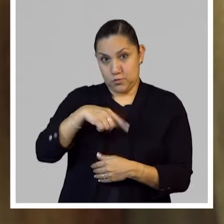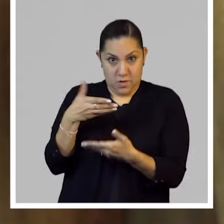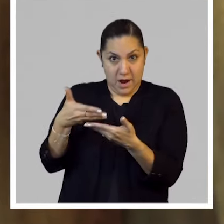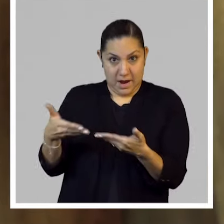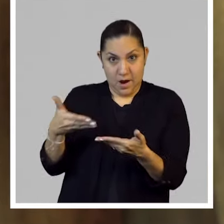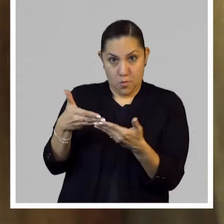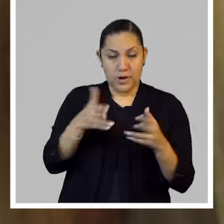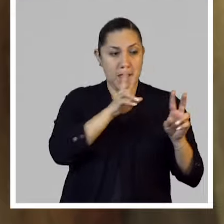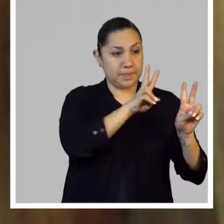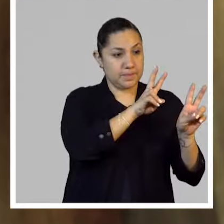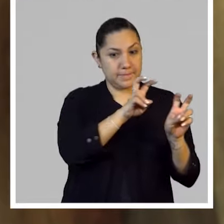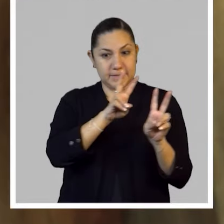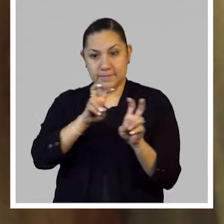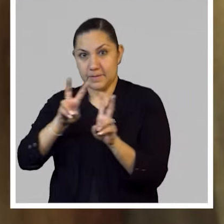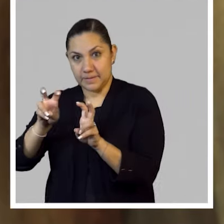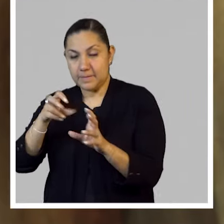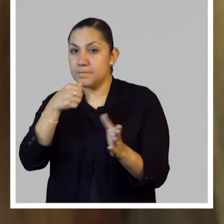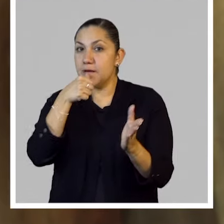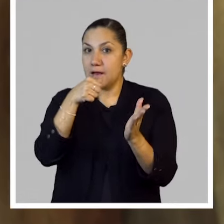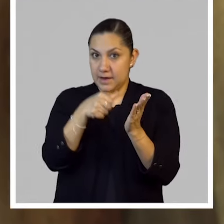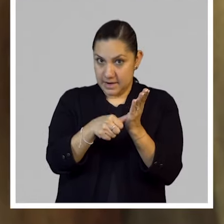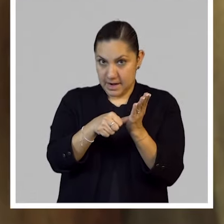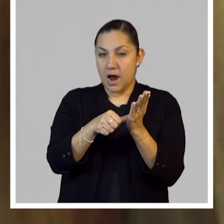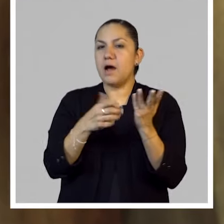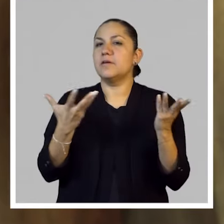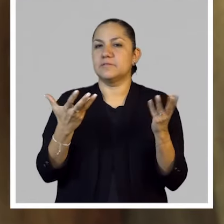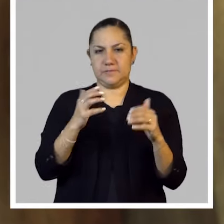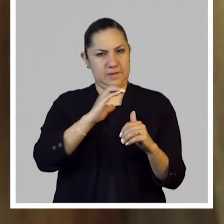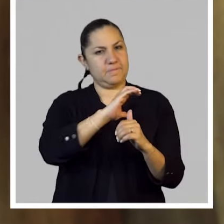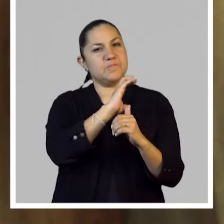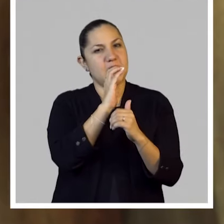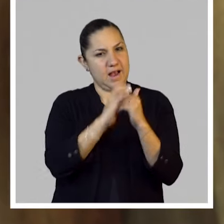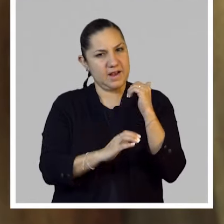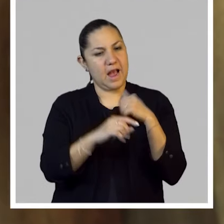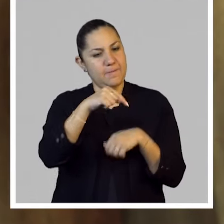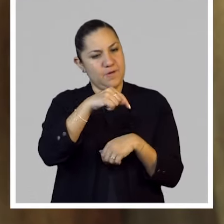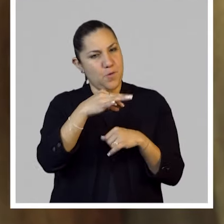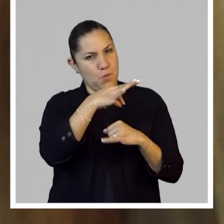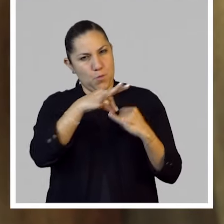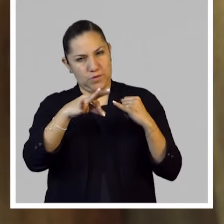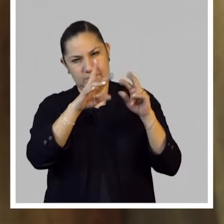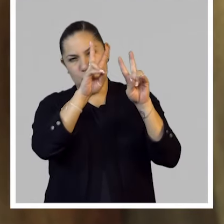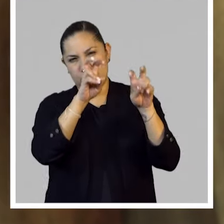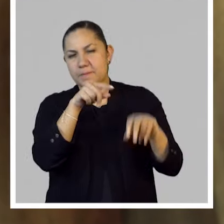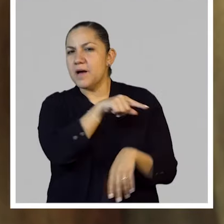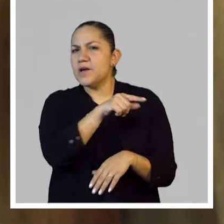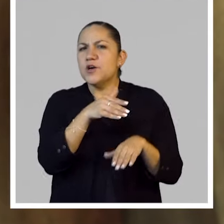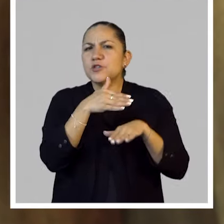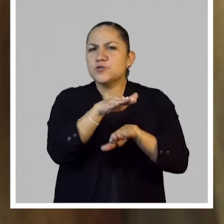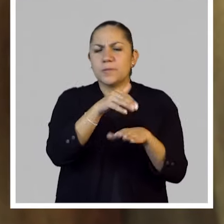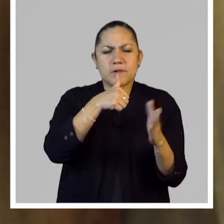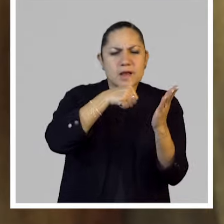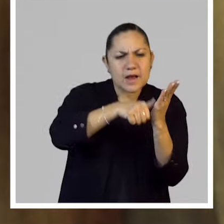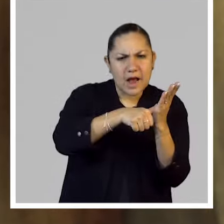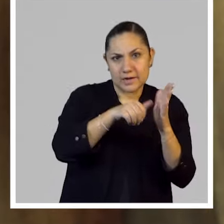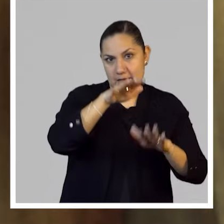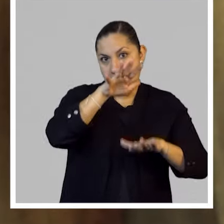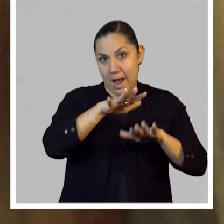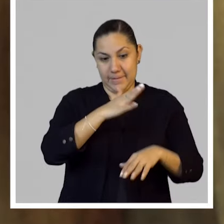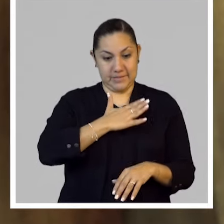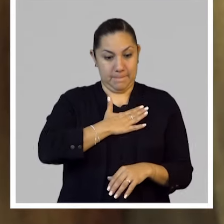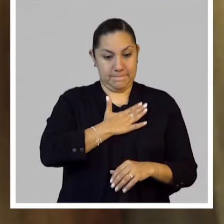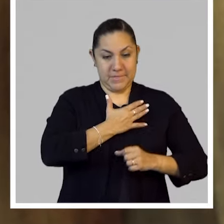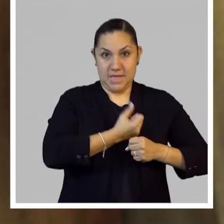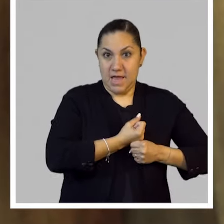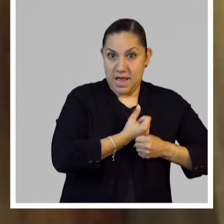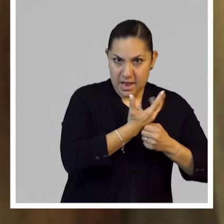estado haciendo del tema de las cartas, de estas relaciones epistolares, de estos textos íntimos que a veces se vuelven